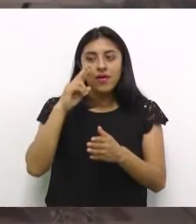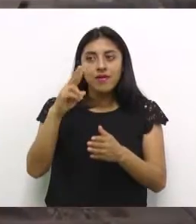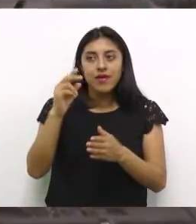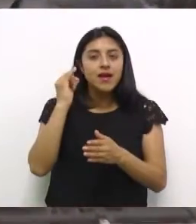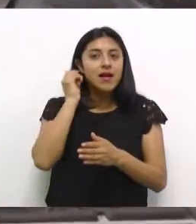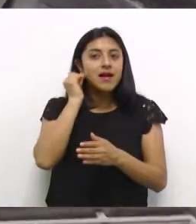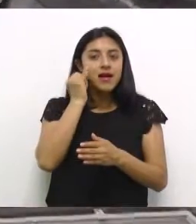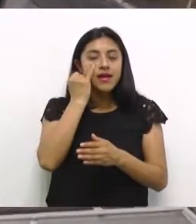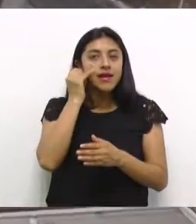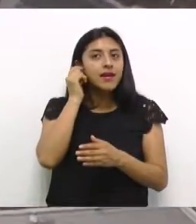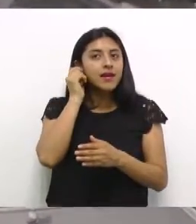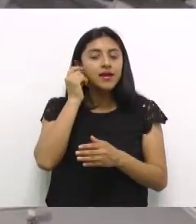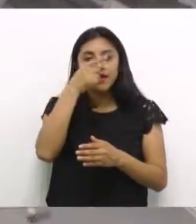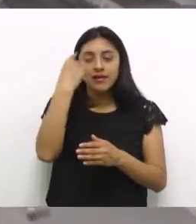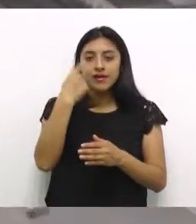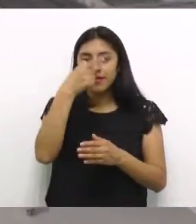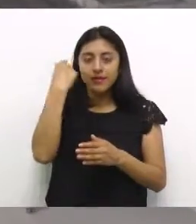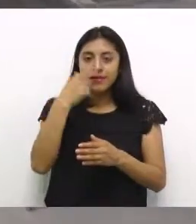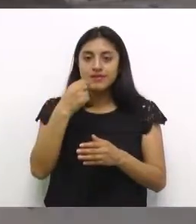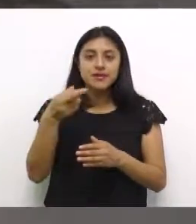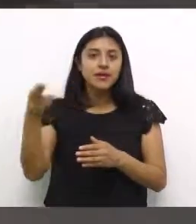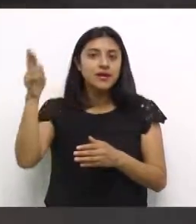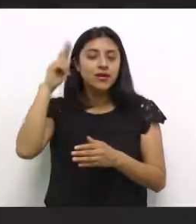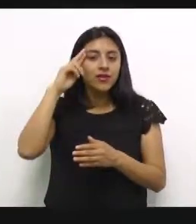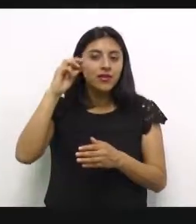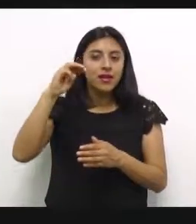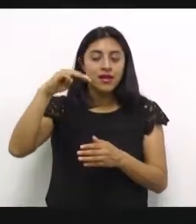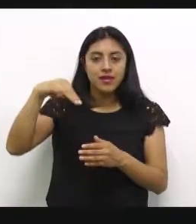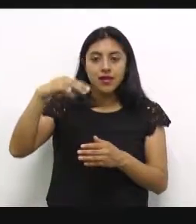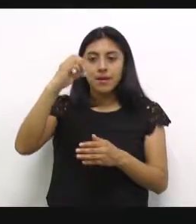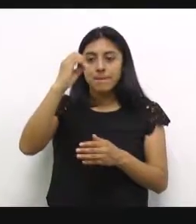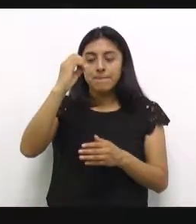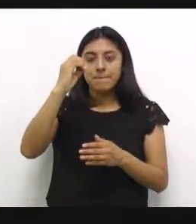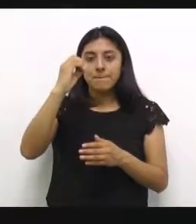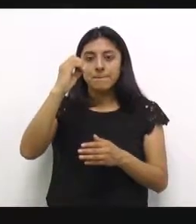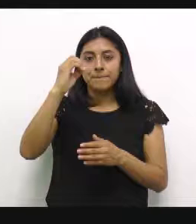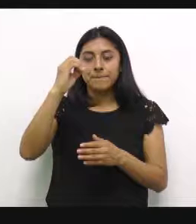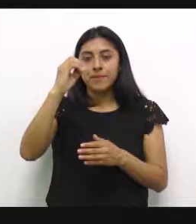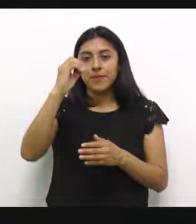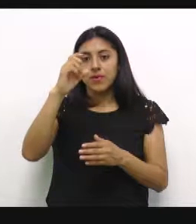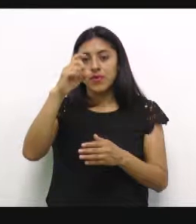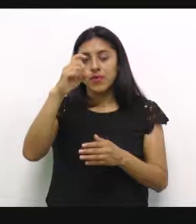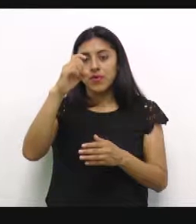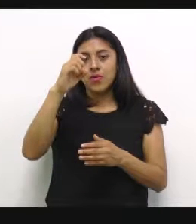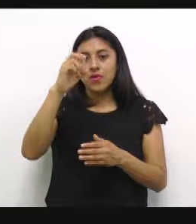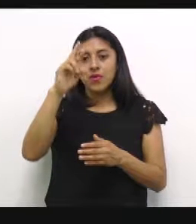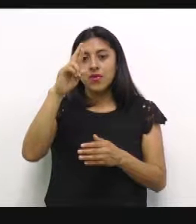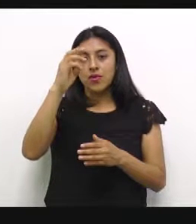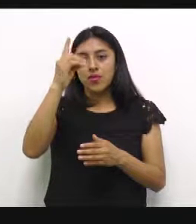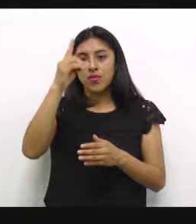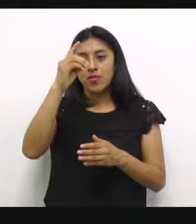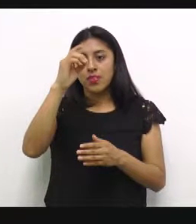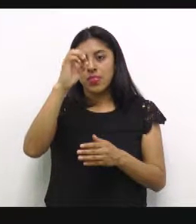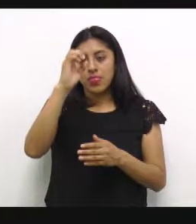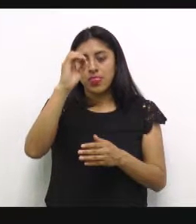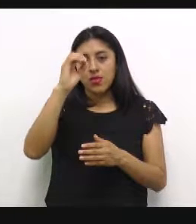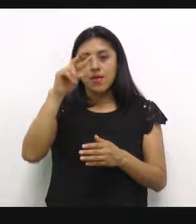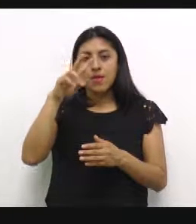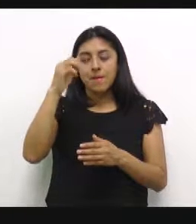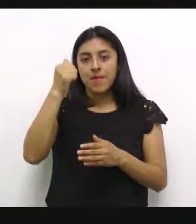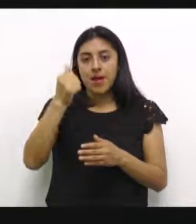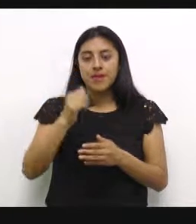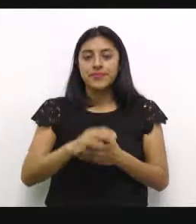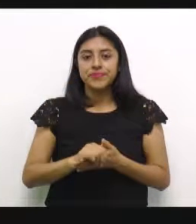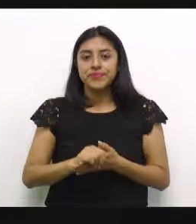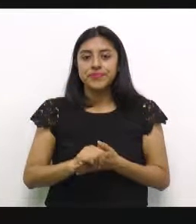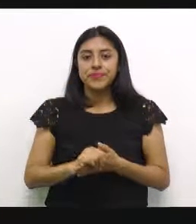edificaciones, sin duda recordará al arquitecto Jorge Montes Córdoba. Para Info Renap GT, Fabián Galindo.